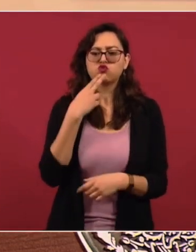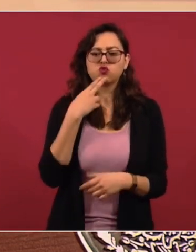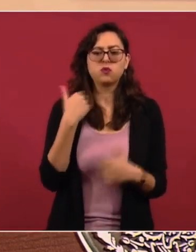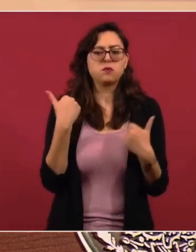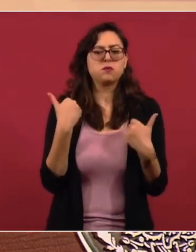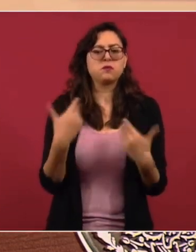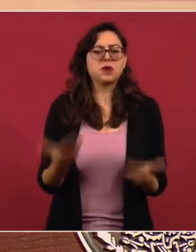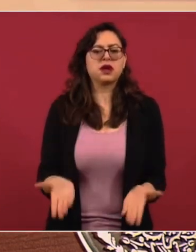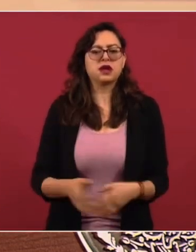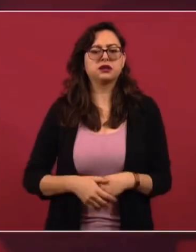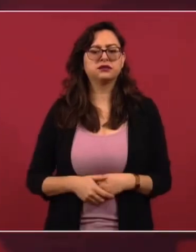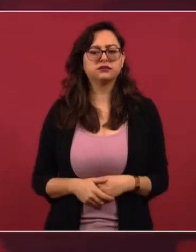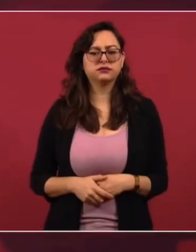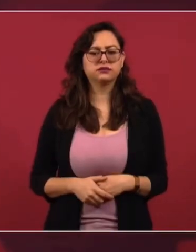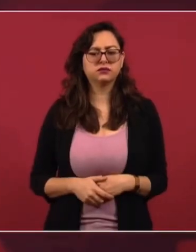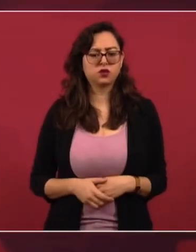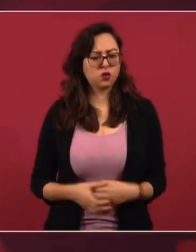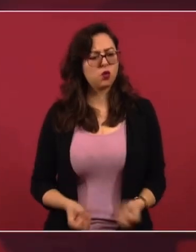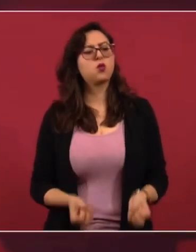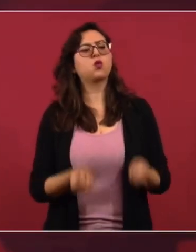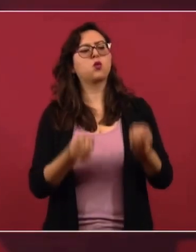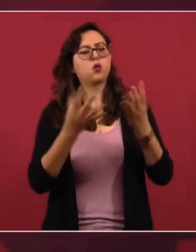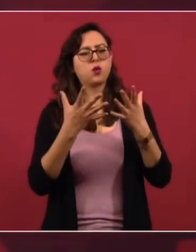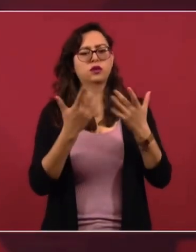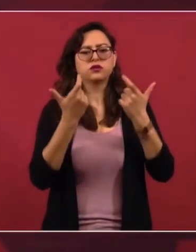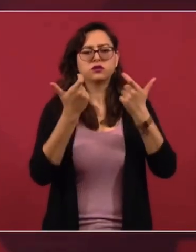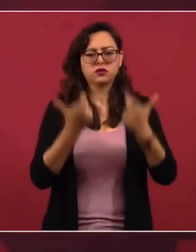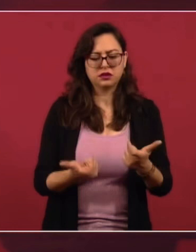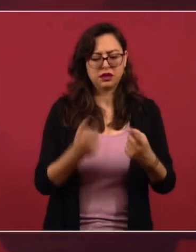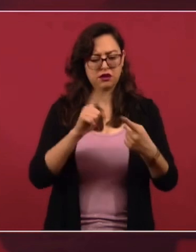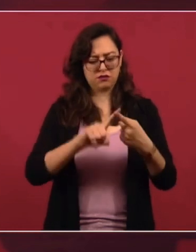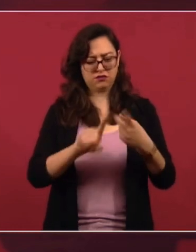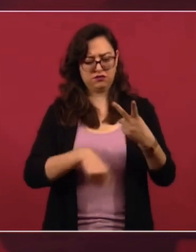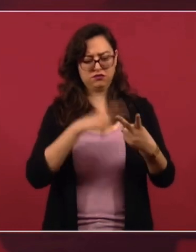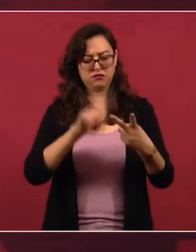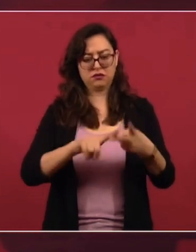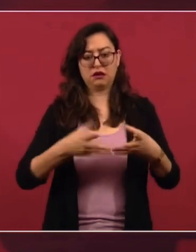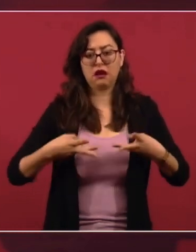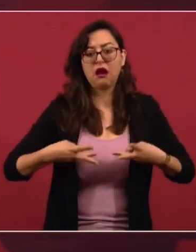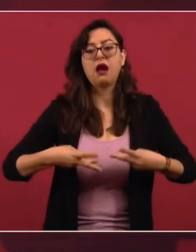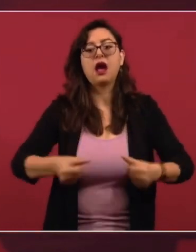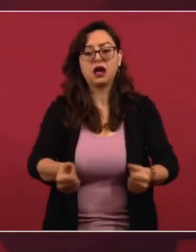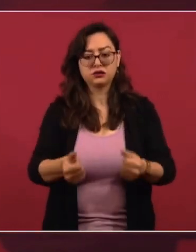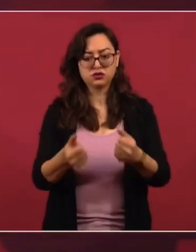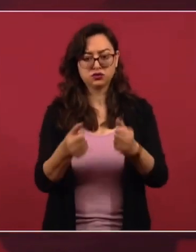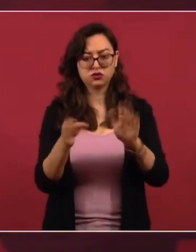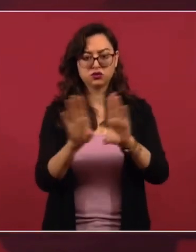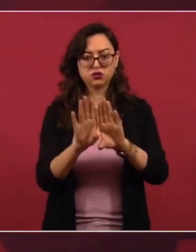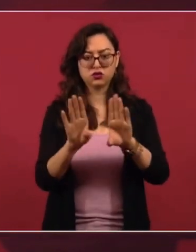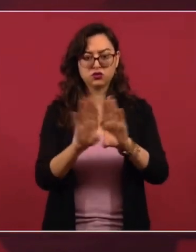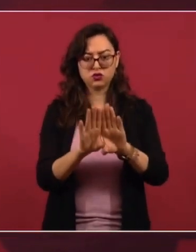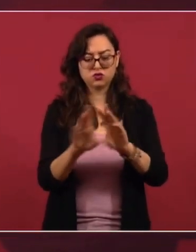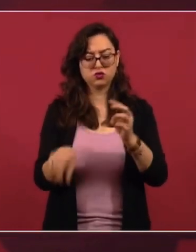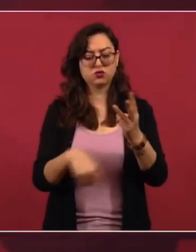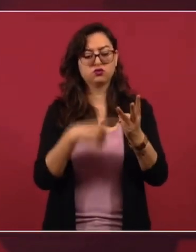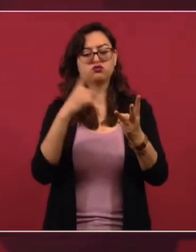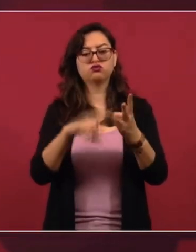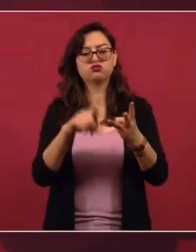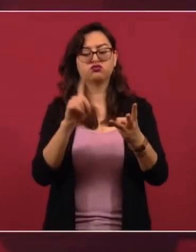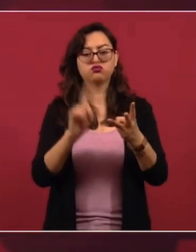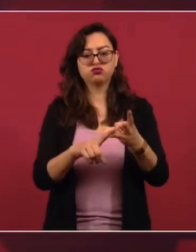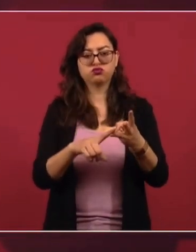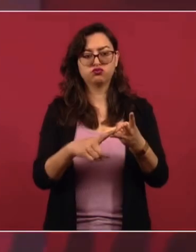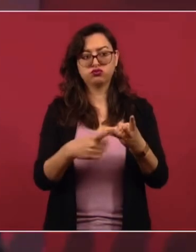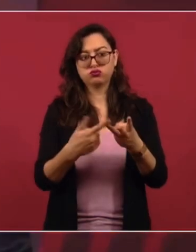saber cuánto es, cómo lo han gastado y cuáles son las